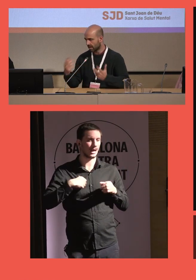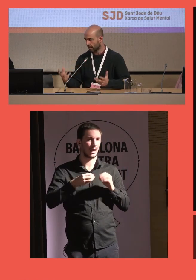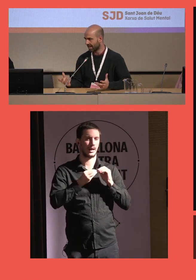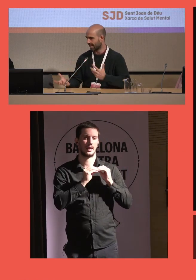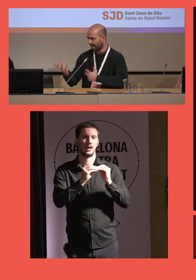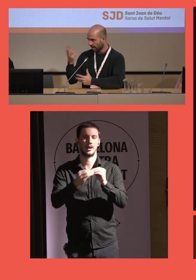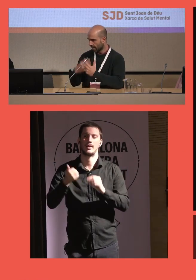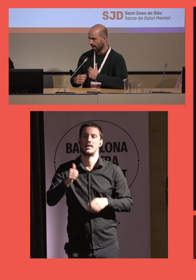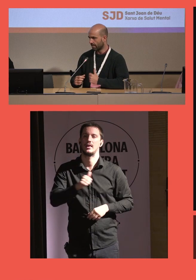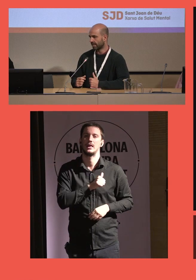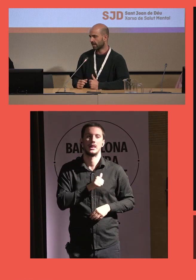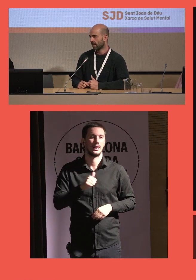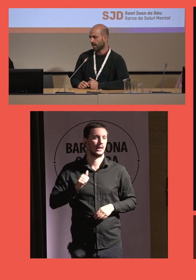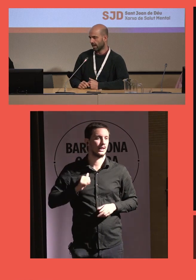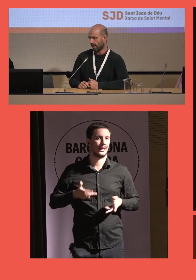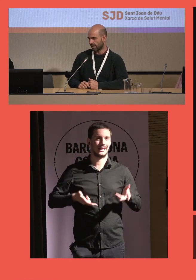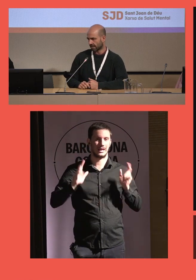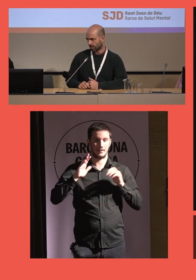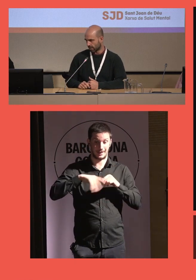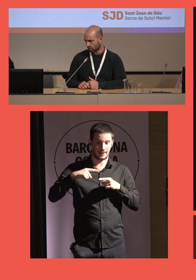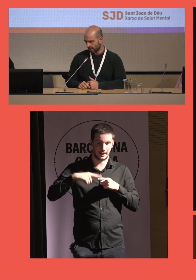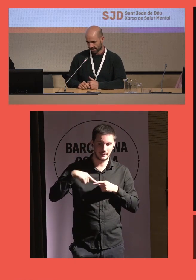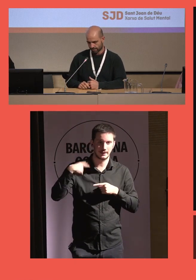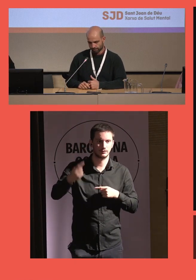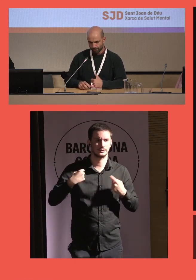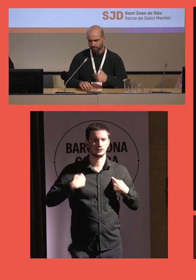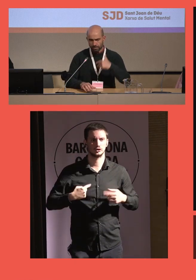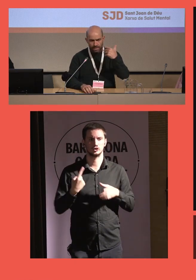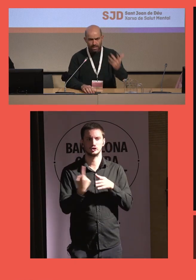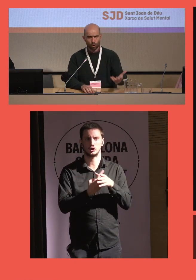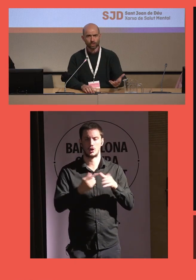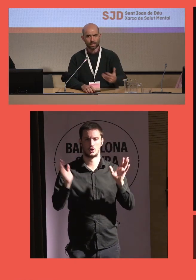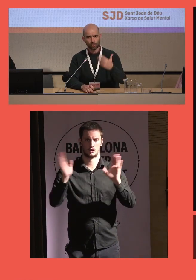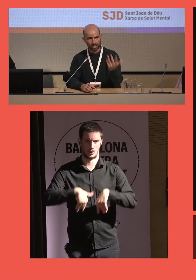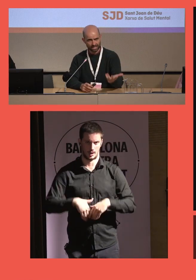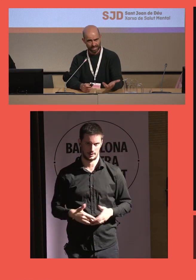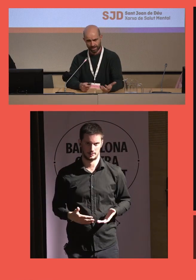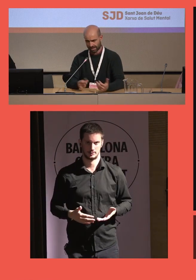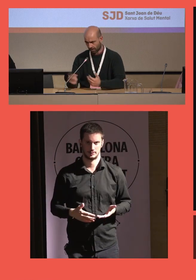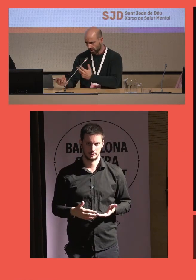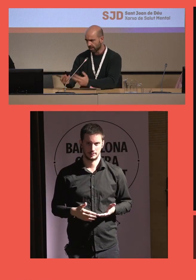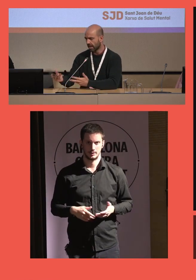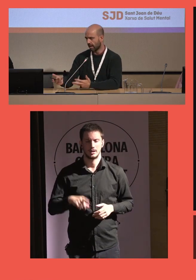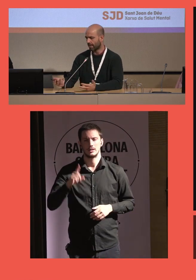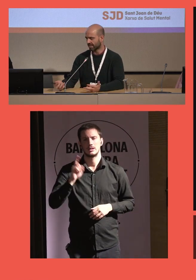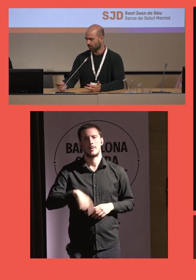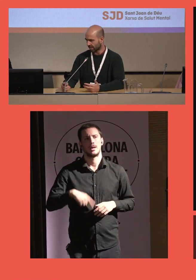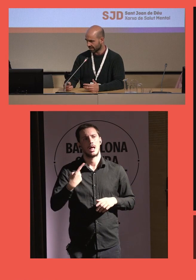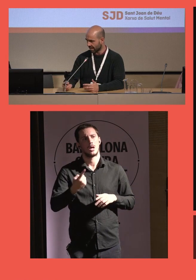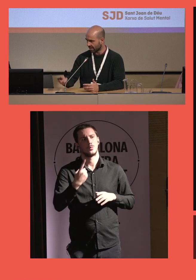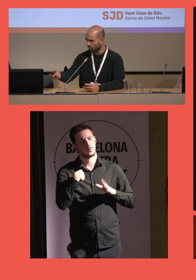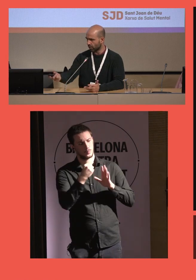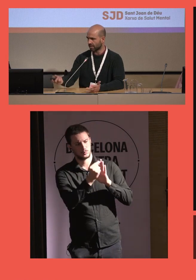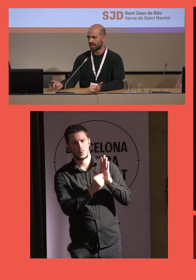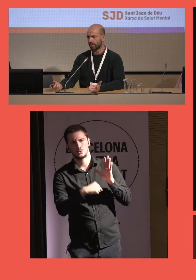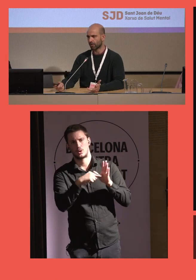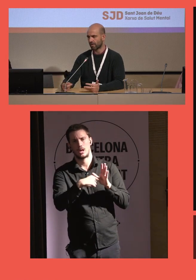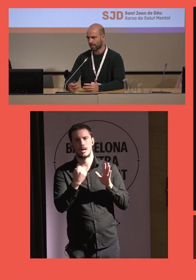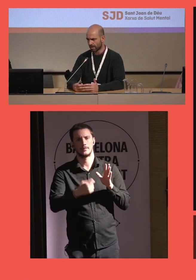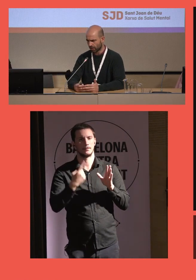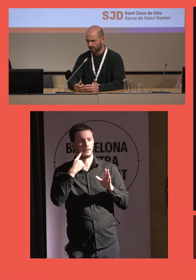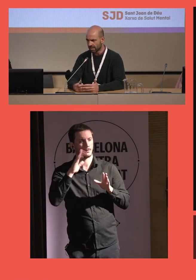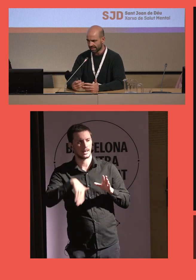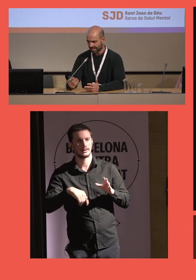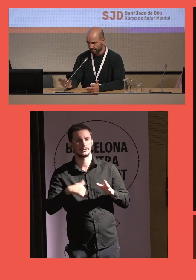independientemente de manera que eviten la sensación de soledad. Y luego tenemos una serie de marcadores en base a unas escalas como es la